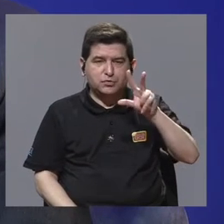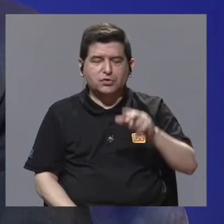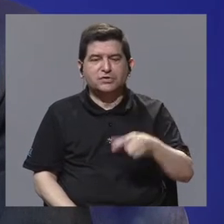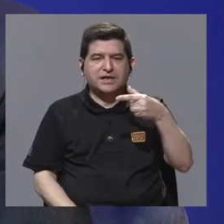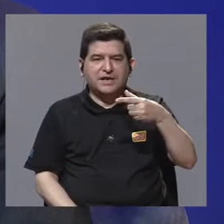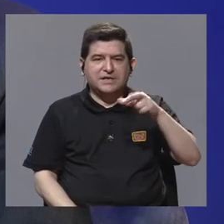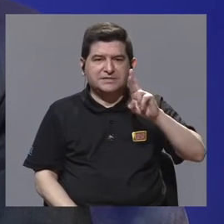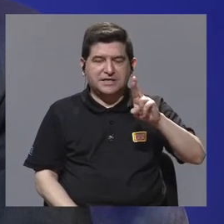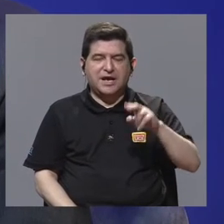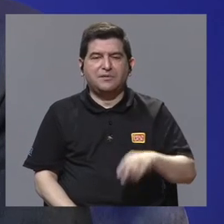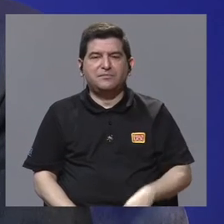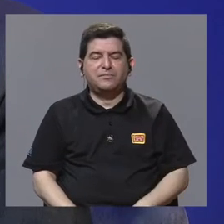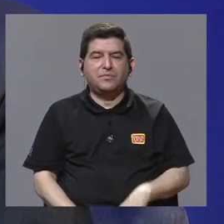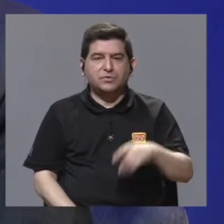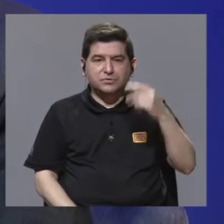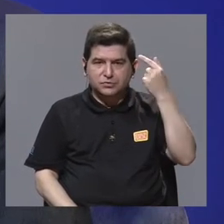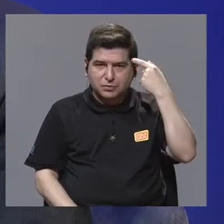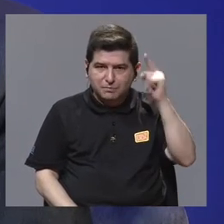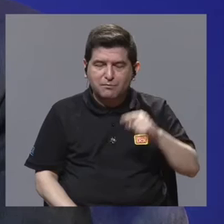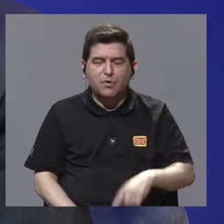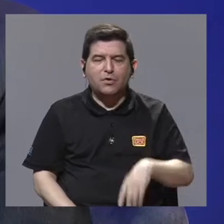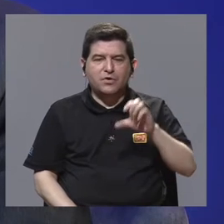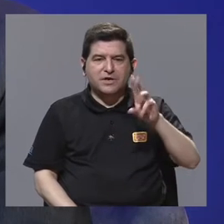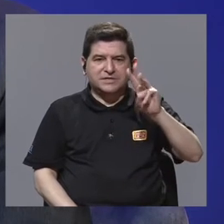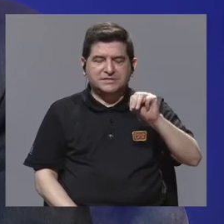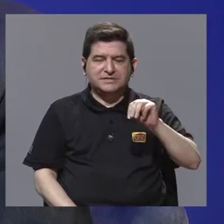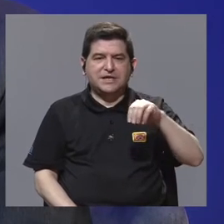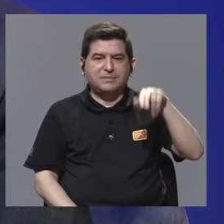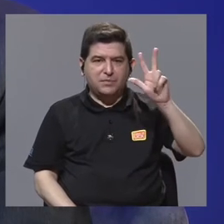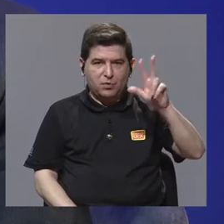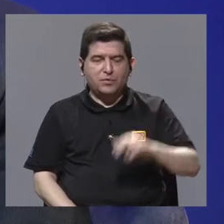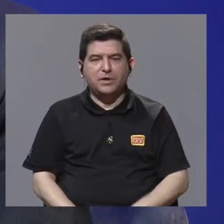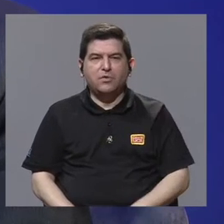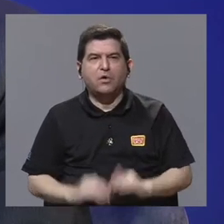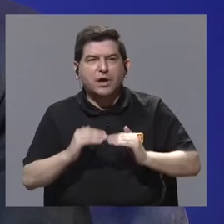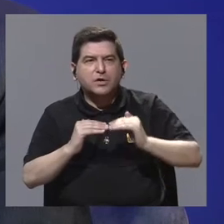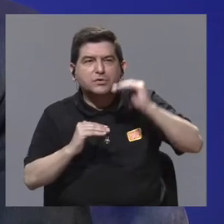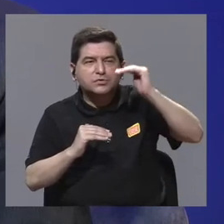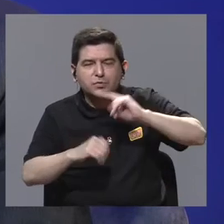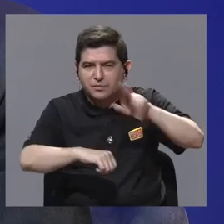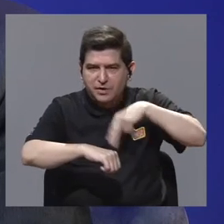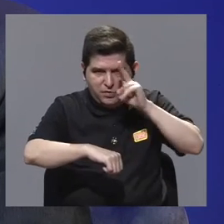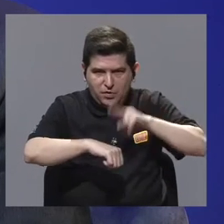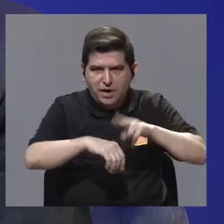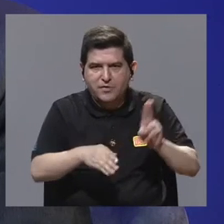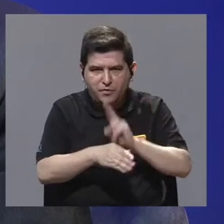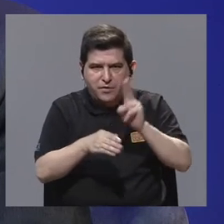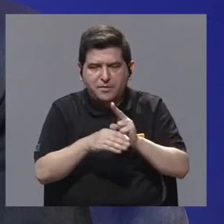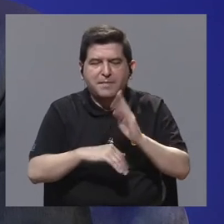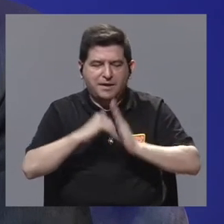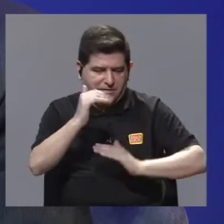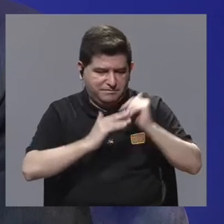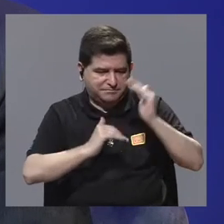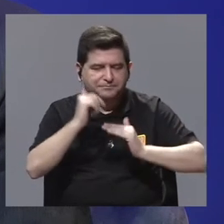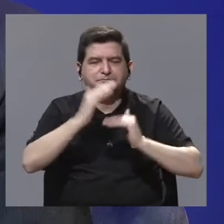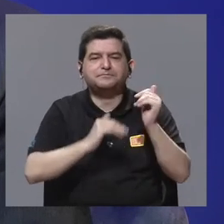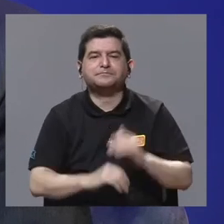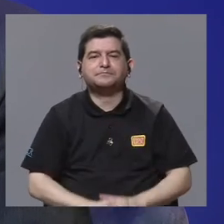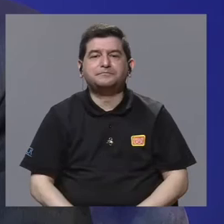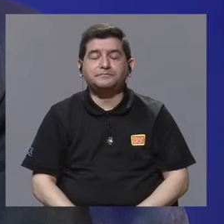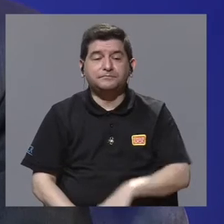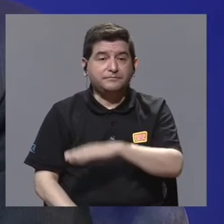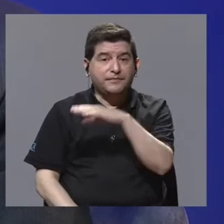gramos por centímetro cúbico, que es un poquito mayor que el que se utiliza, como lo decía, normalmente en construcción. Y